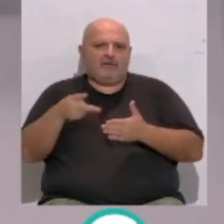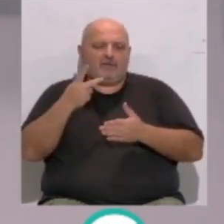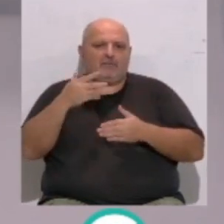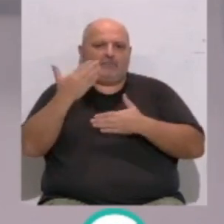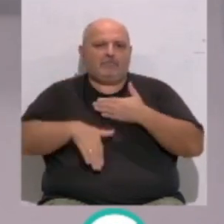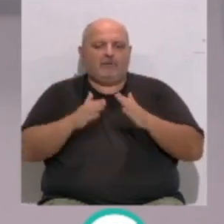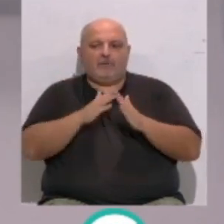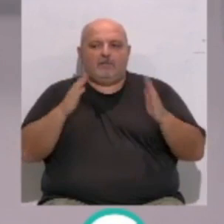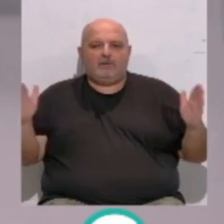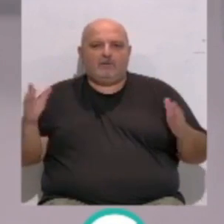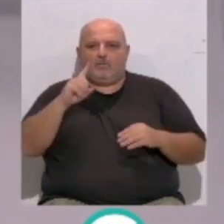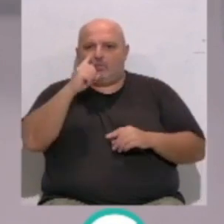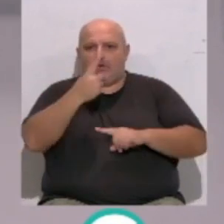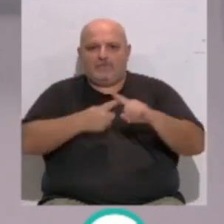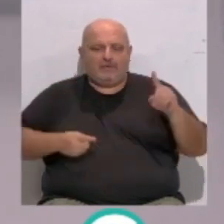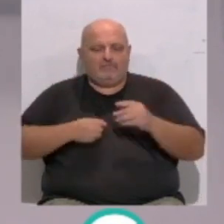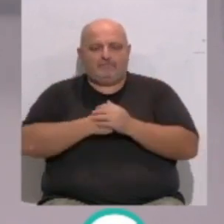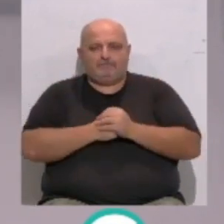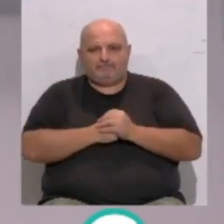un plazo de ejecución de un año y medio.